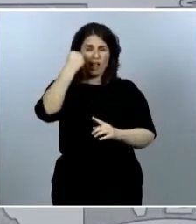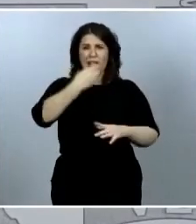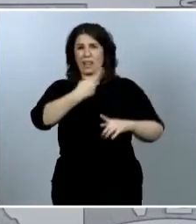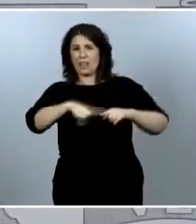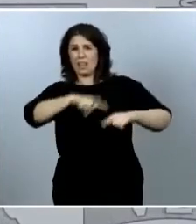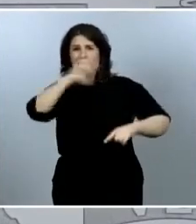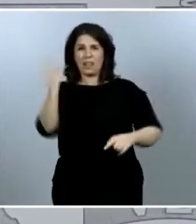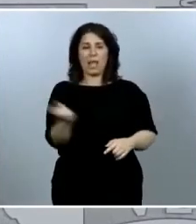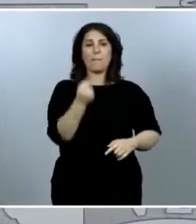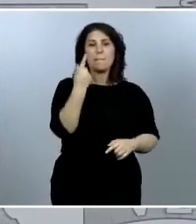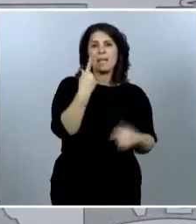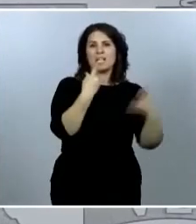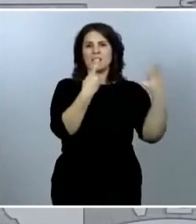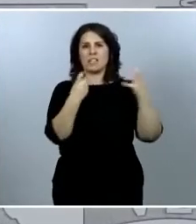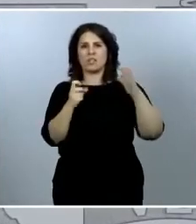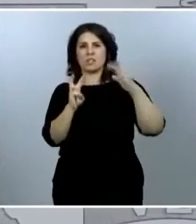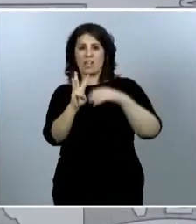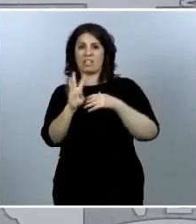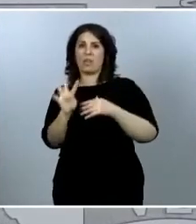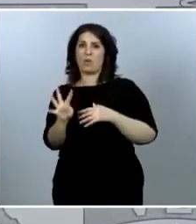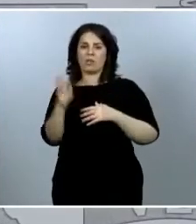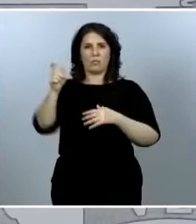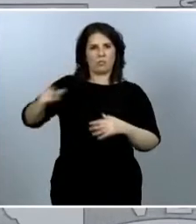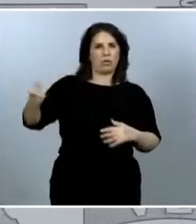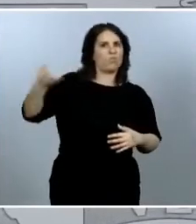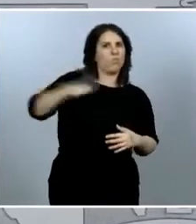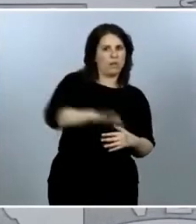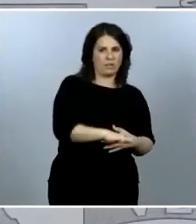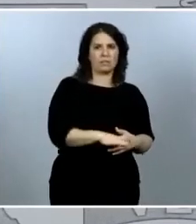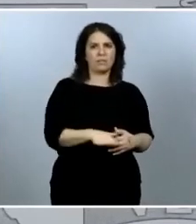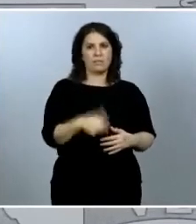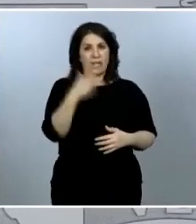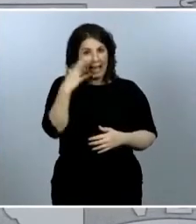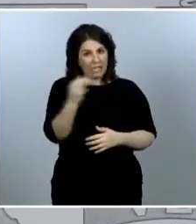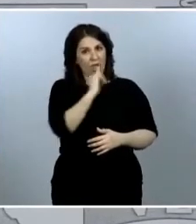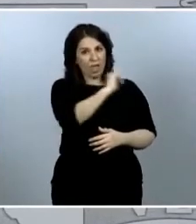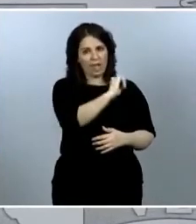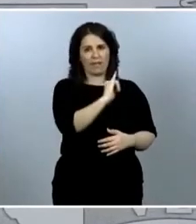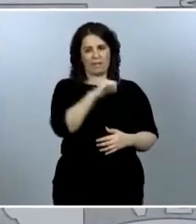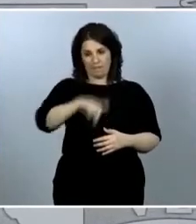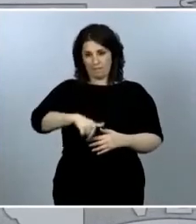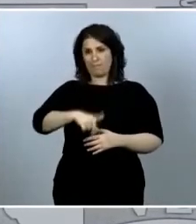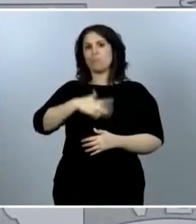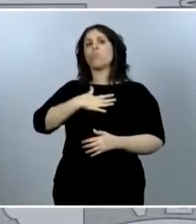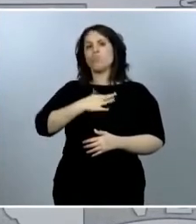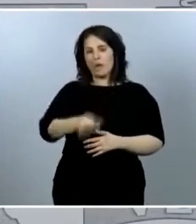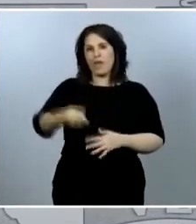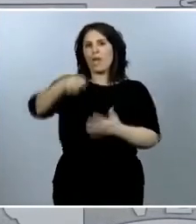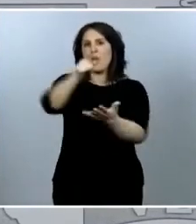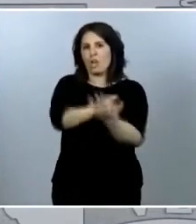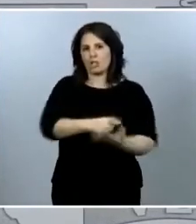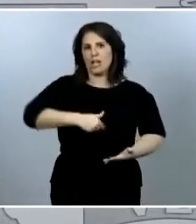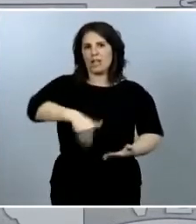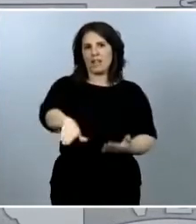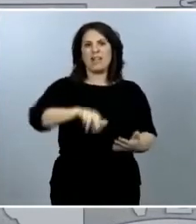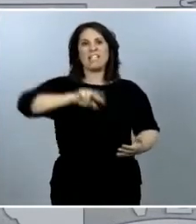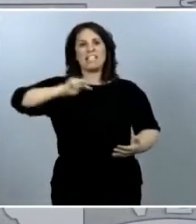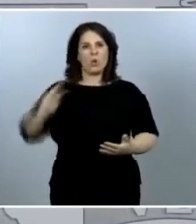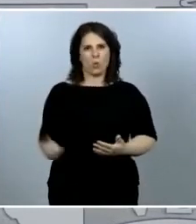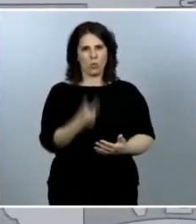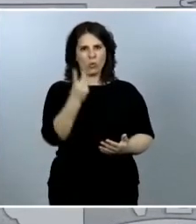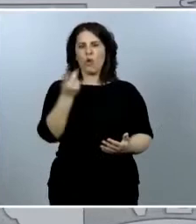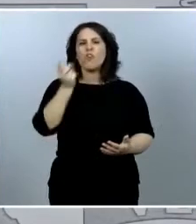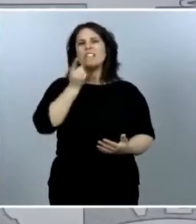tanto, ¿qué es lo que quiero decir? Que el riesgo está ahí. Es más, puede volver. La amenaza de una segunda ola no es un invento, es un hecho que tiene